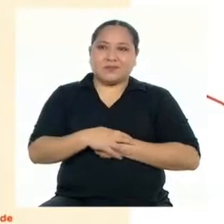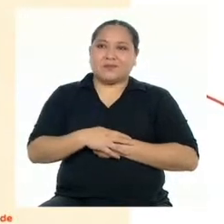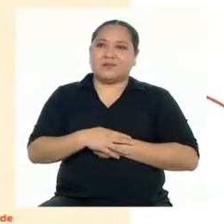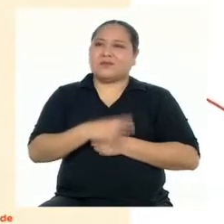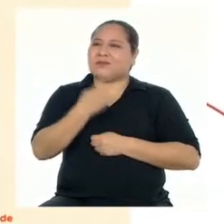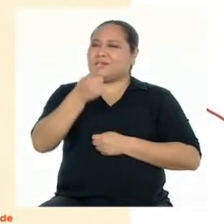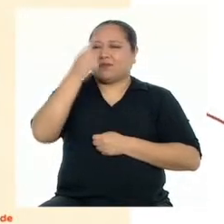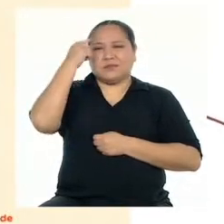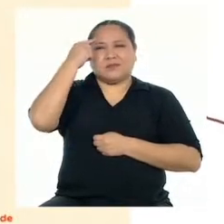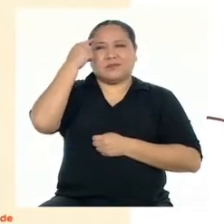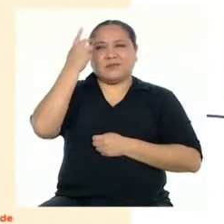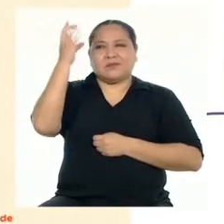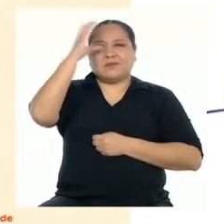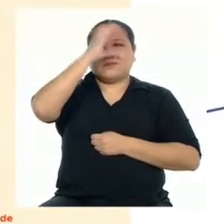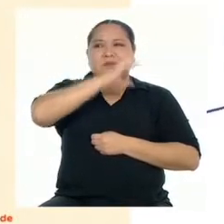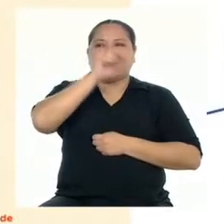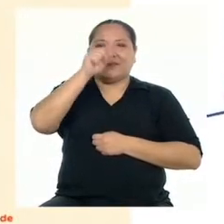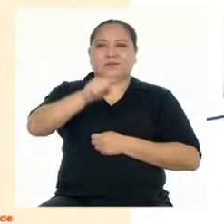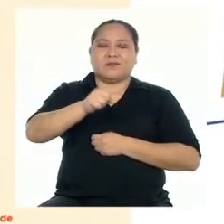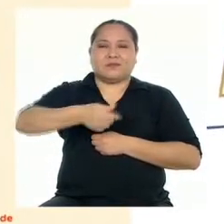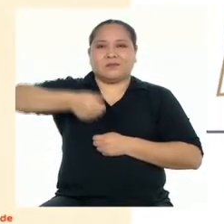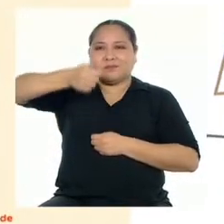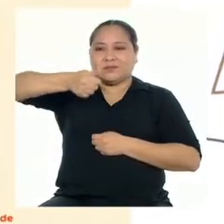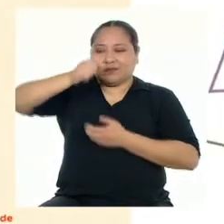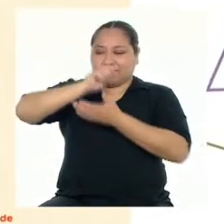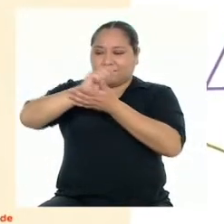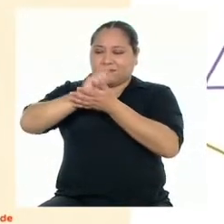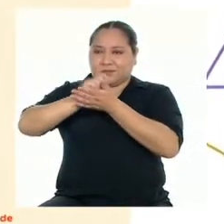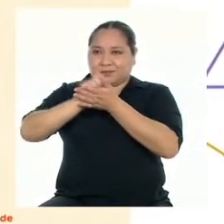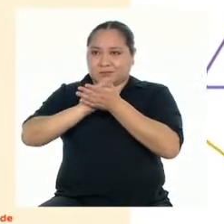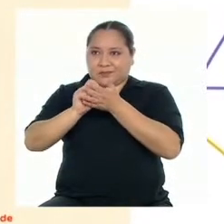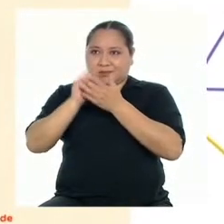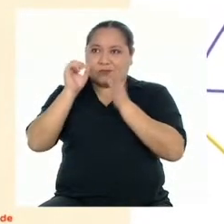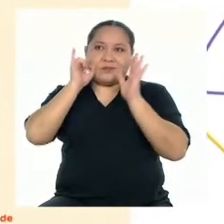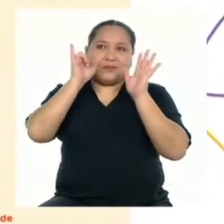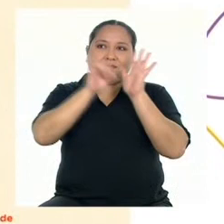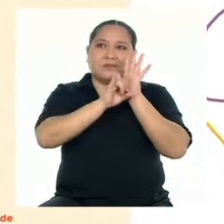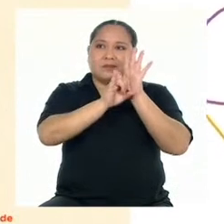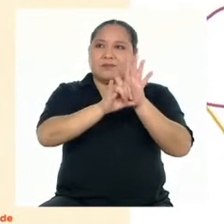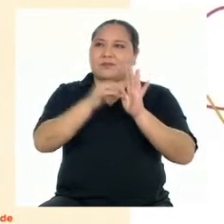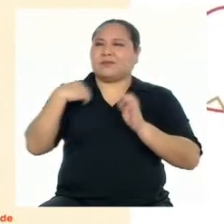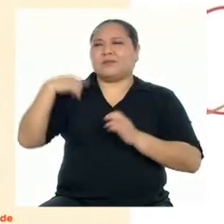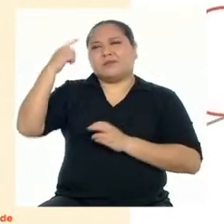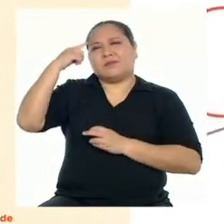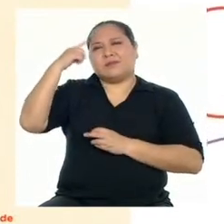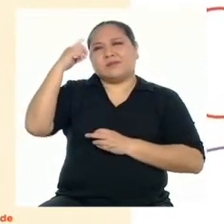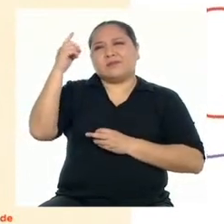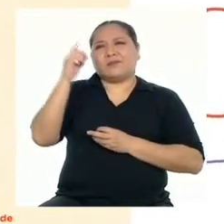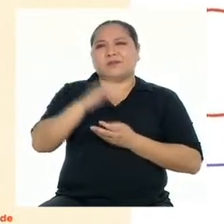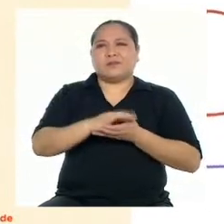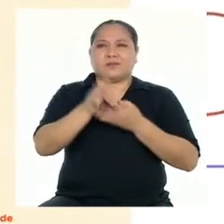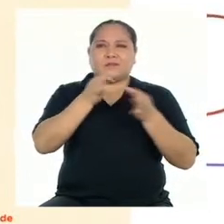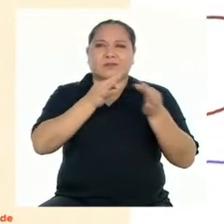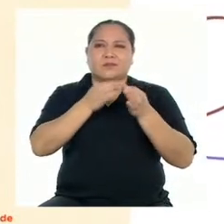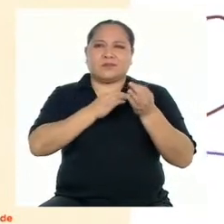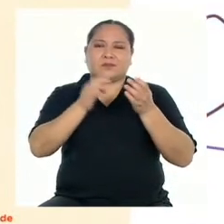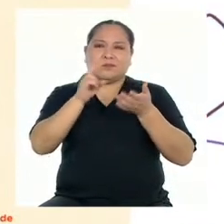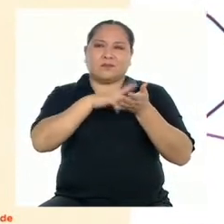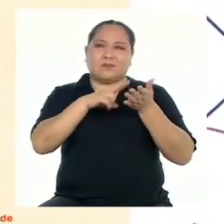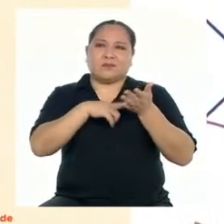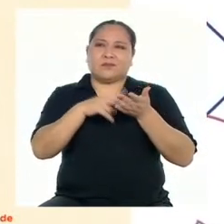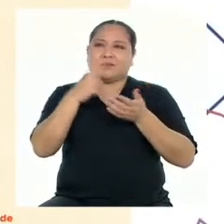¿Y qué crees que busca la autora con esta imagen? Creo que podría estar hablando de la lectura. ¡Leamos!